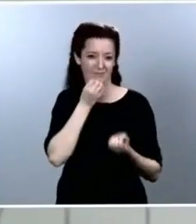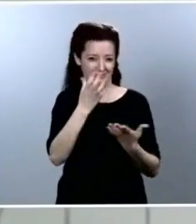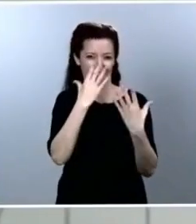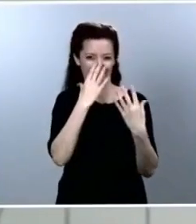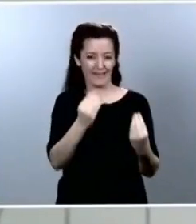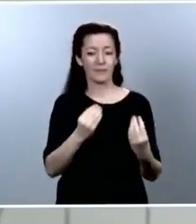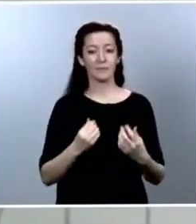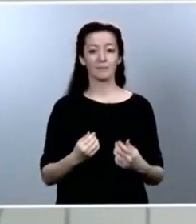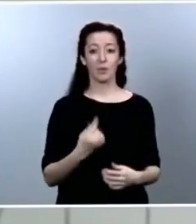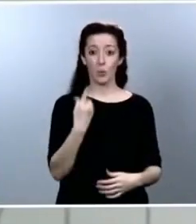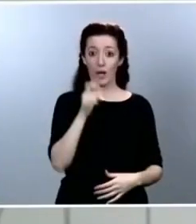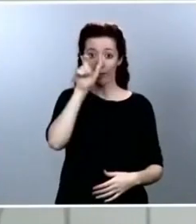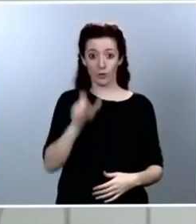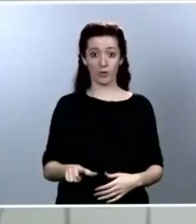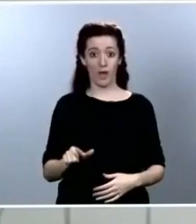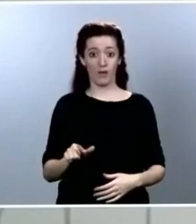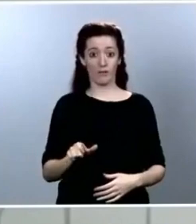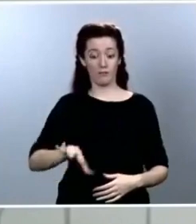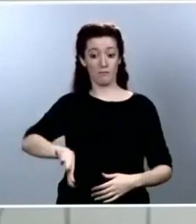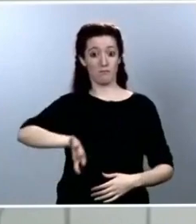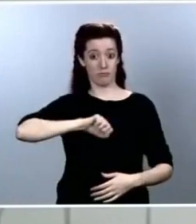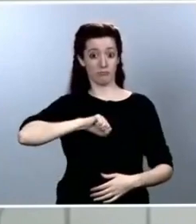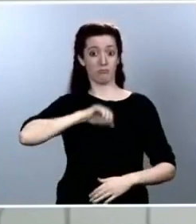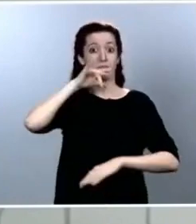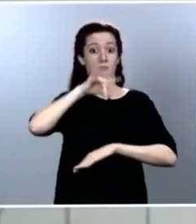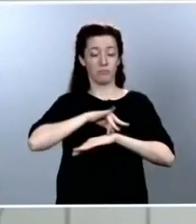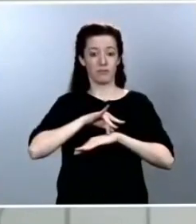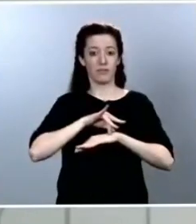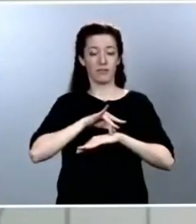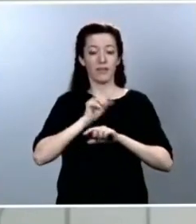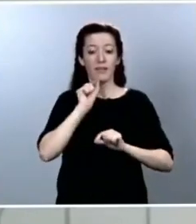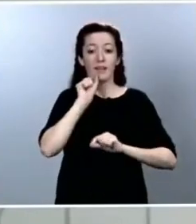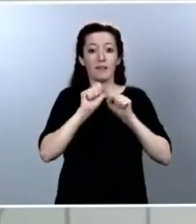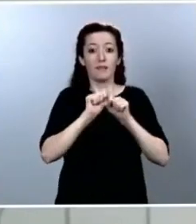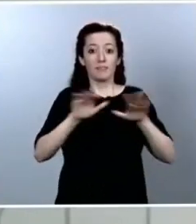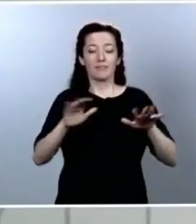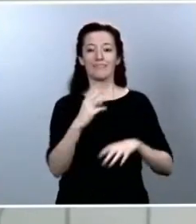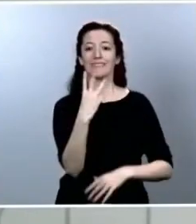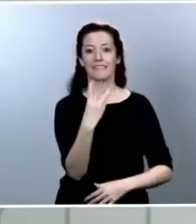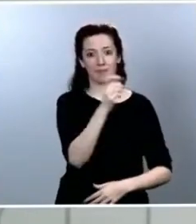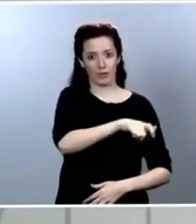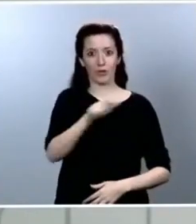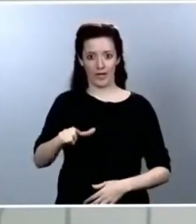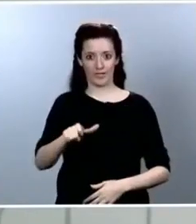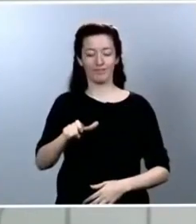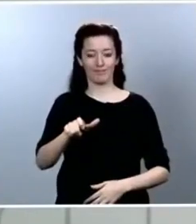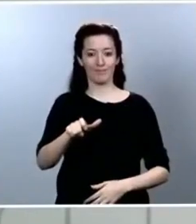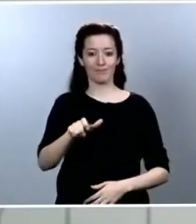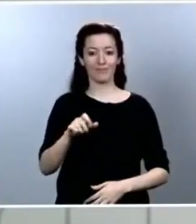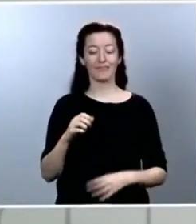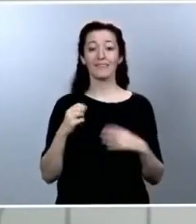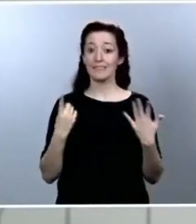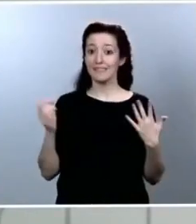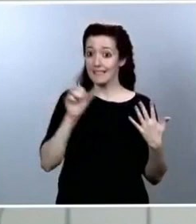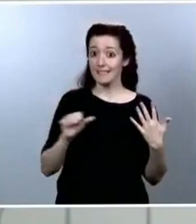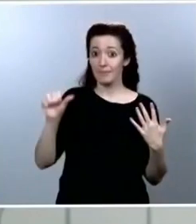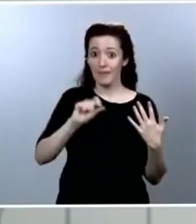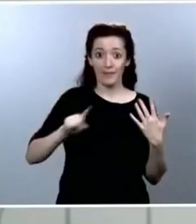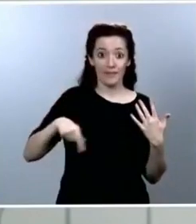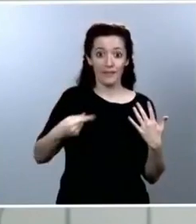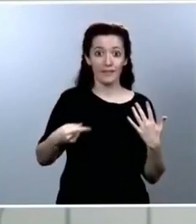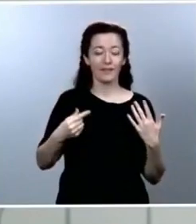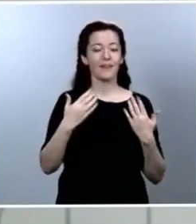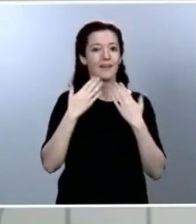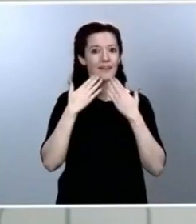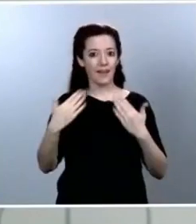transmitía el virus a un promedio de más de tres personas. Seis semanas después, gracias al esfuerzo colectivo